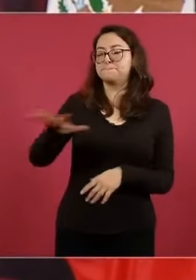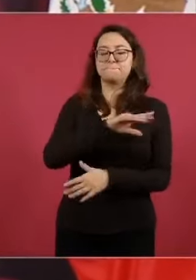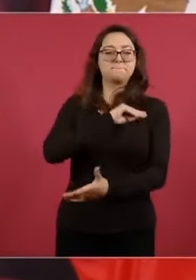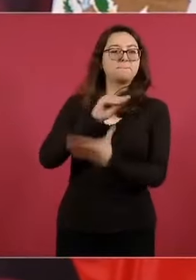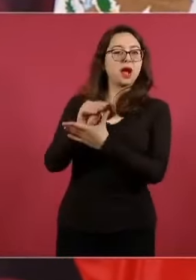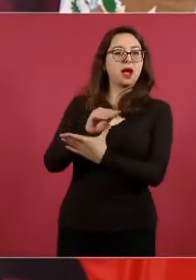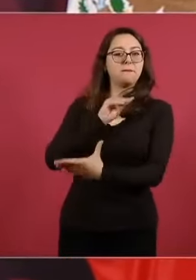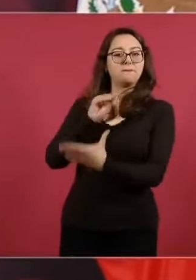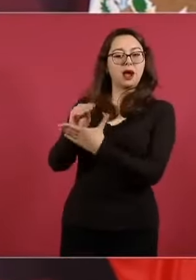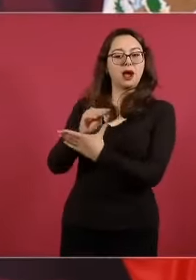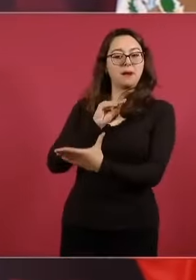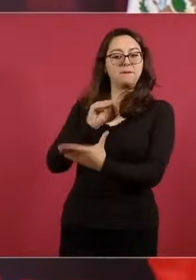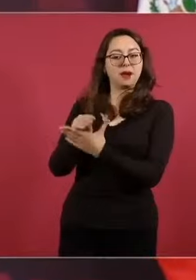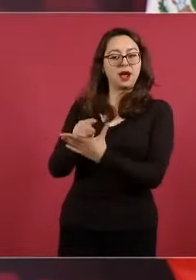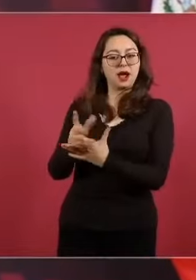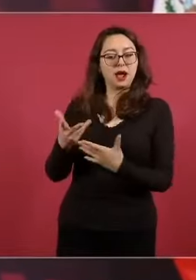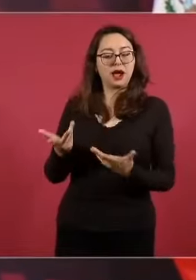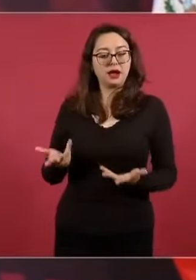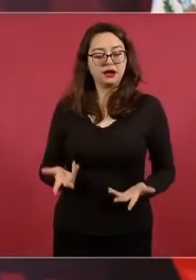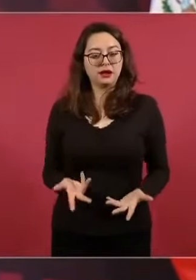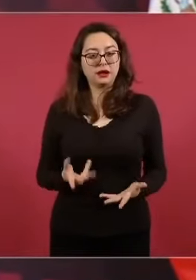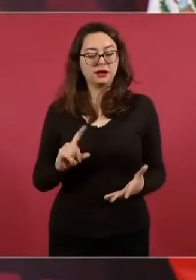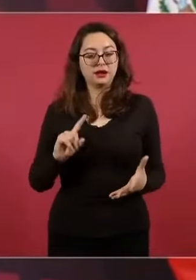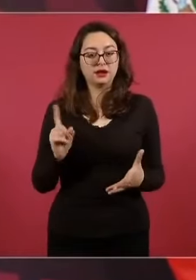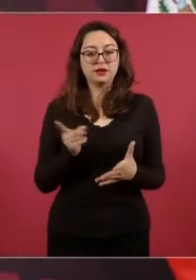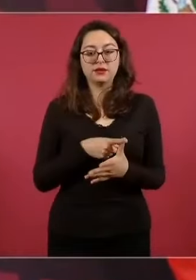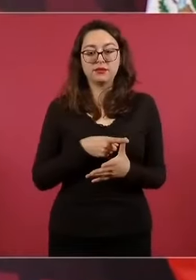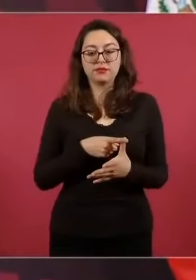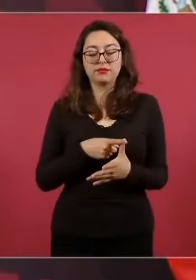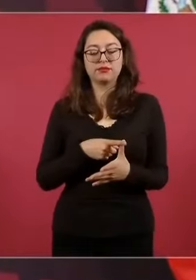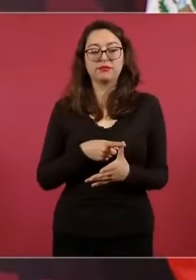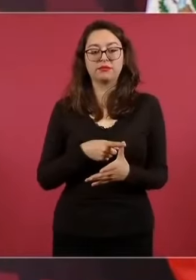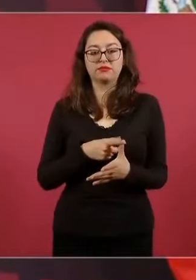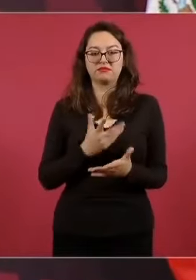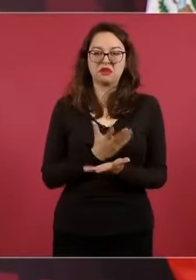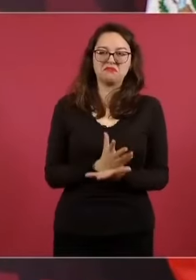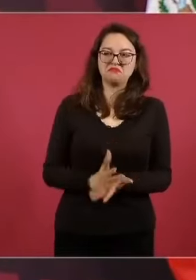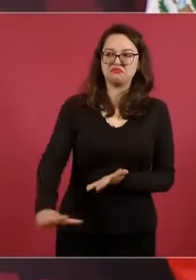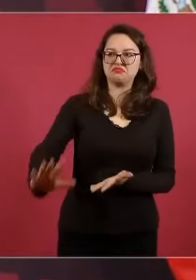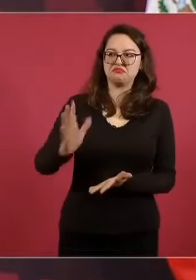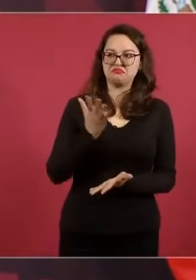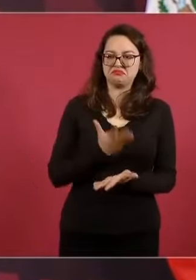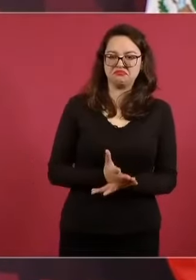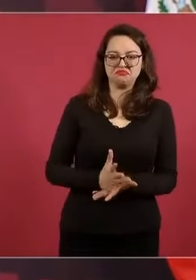marginando al pueblo.